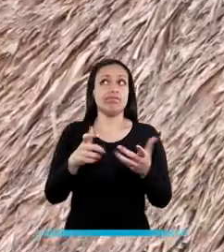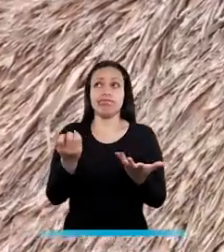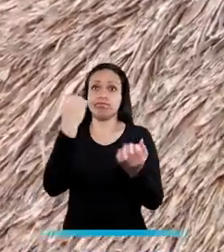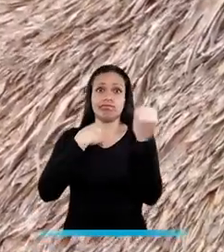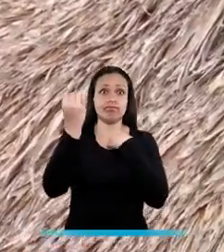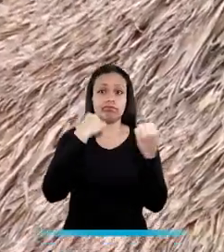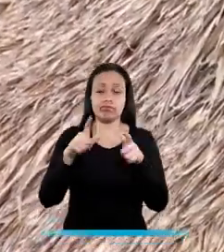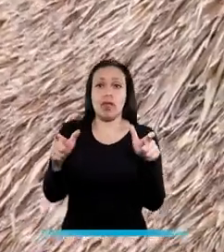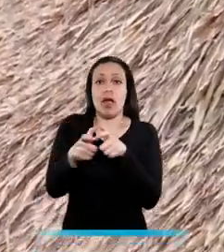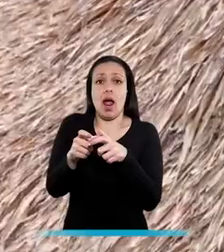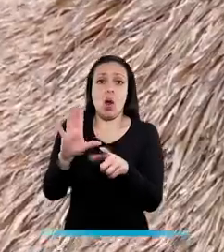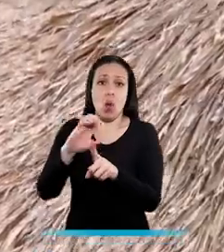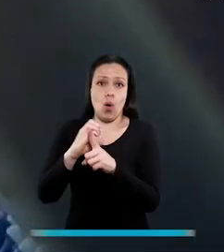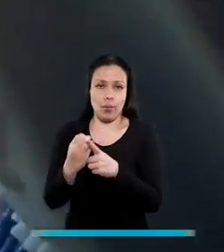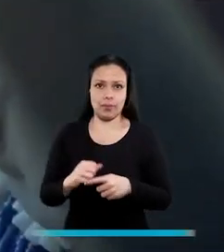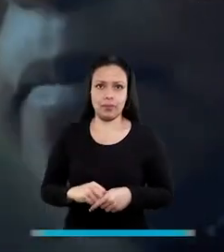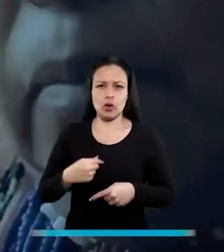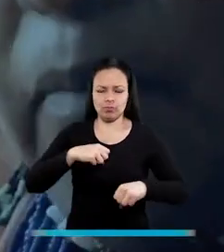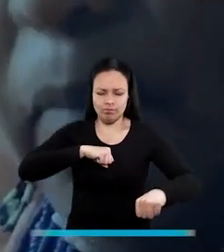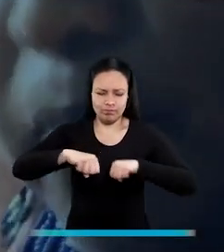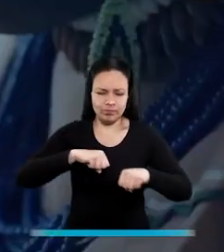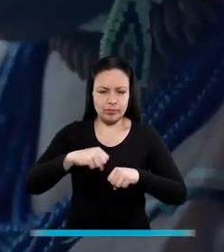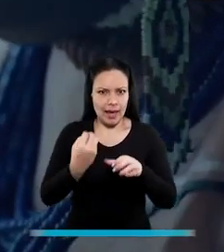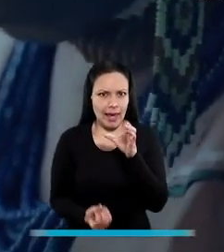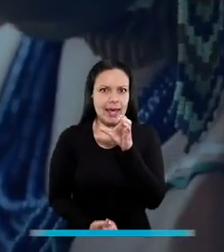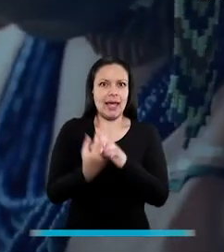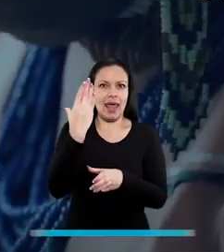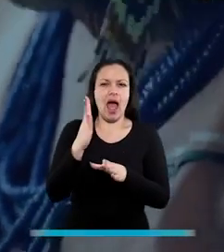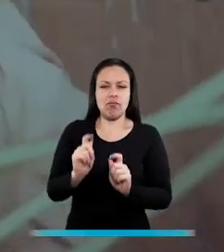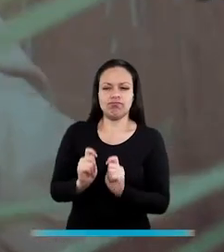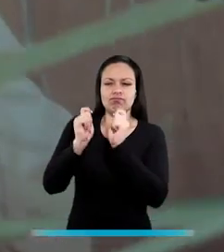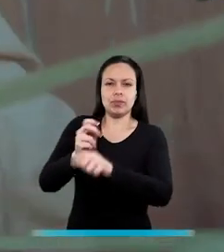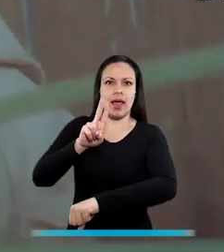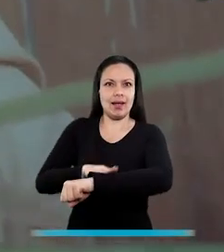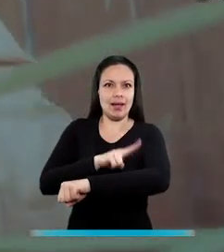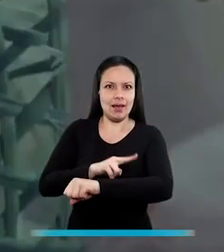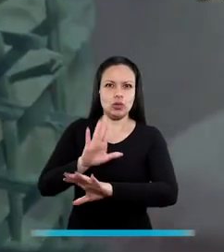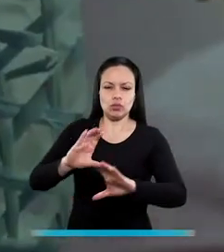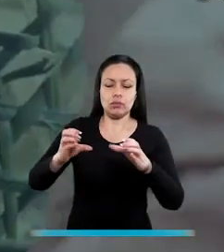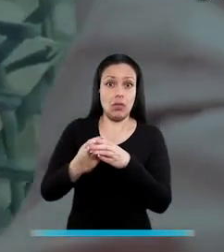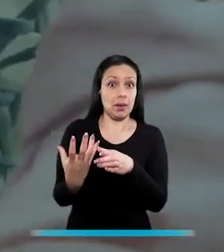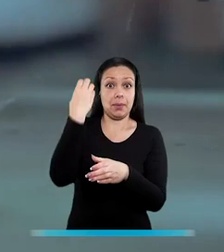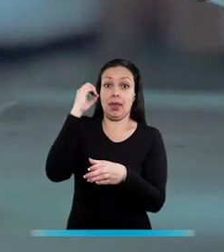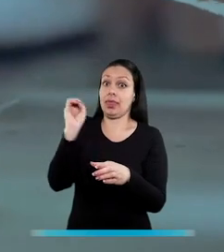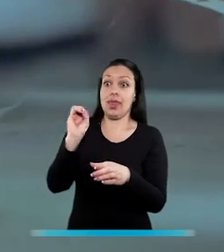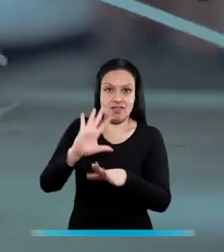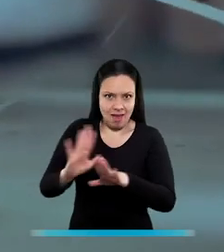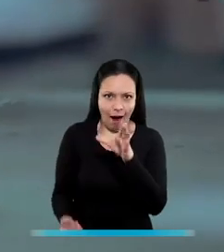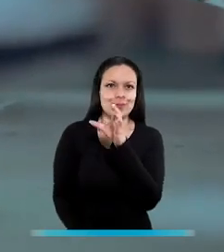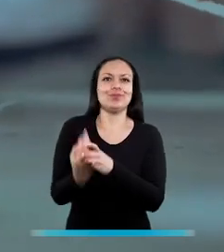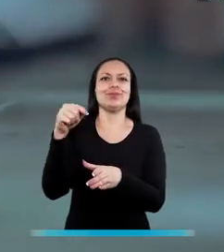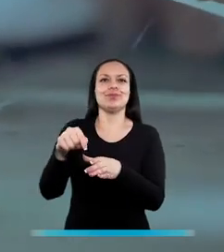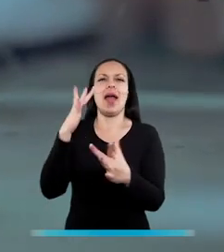han sido las poblaciones étnicas. Durante el primer mes de mi gestión creamos la Procuraduría Delegada de Asuntos Étnicos, algo que no tenía